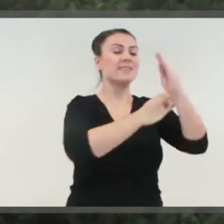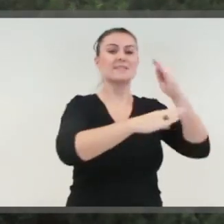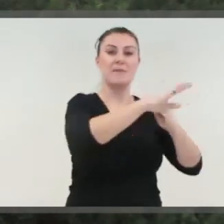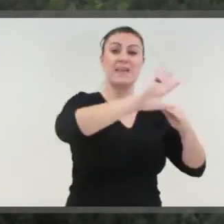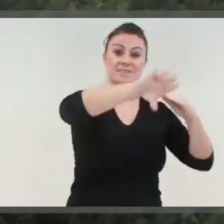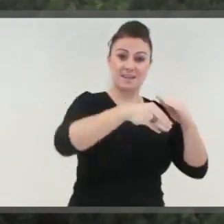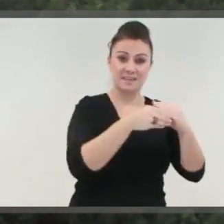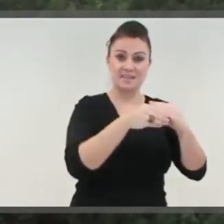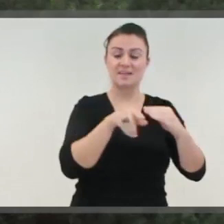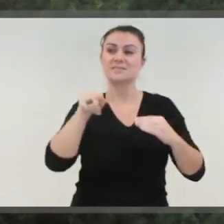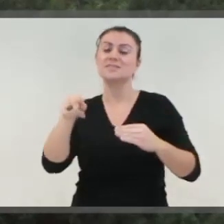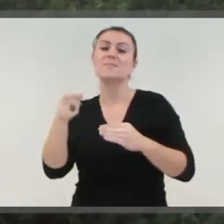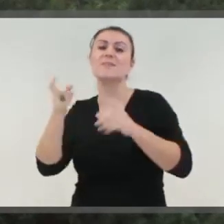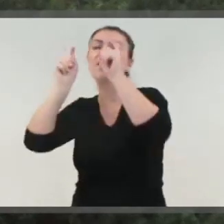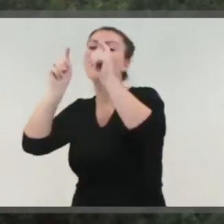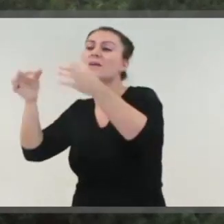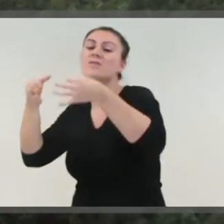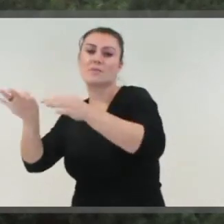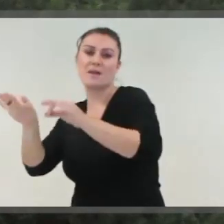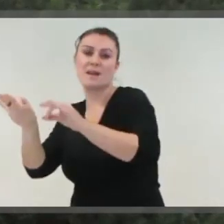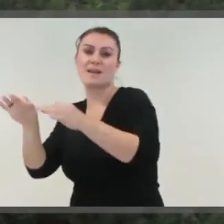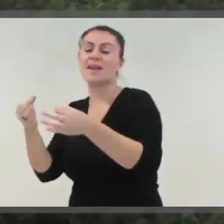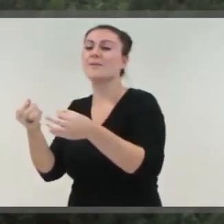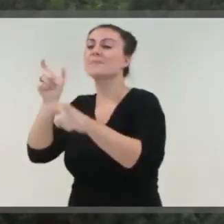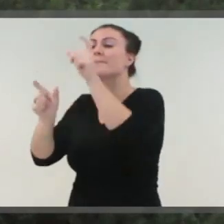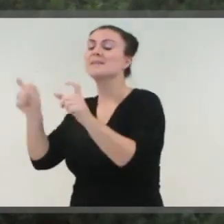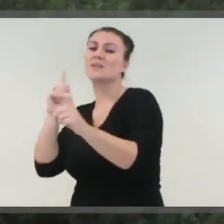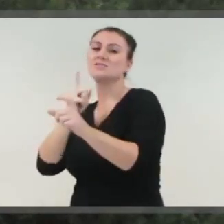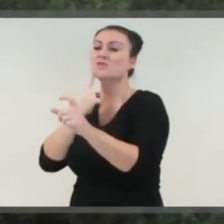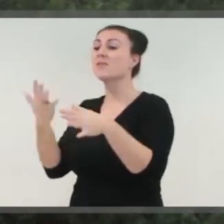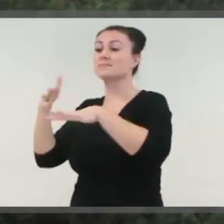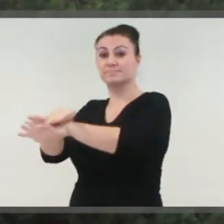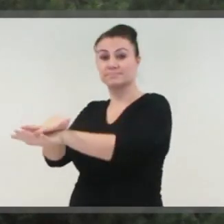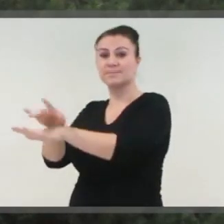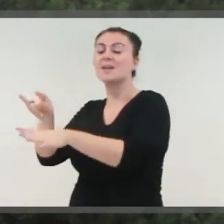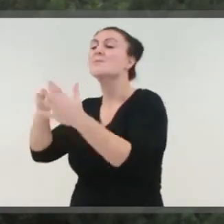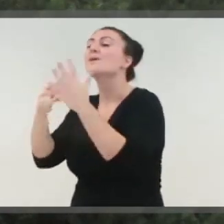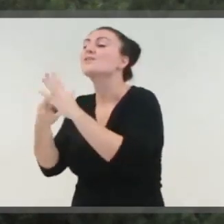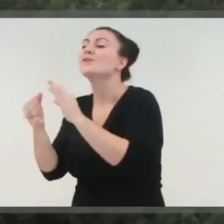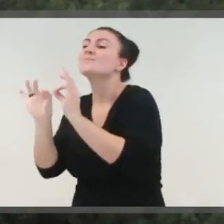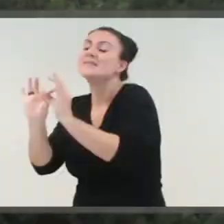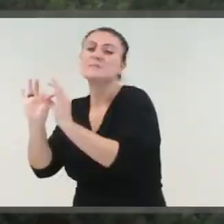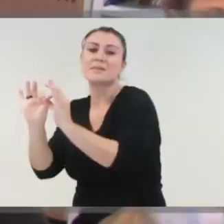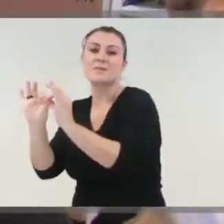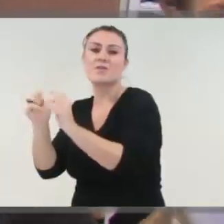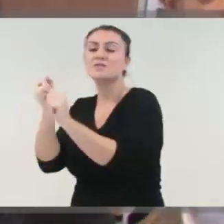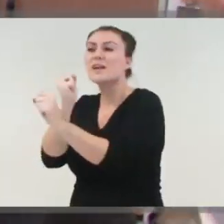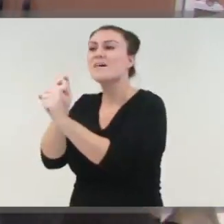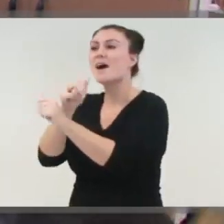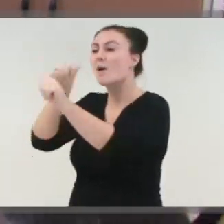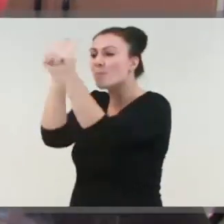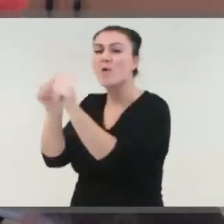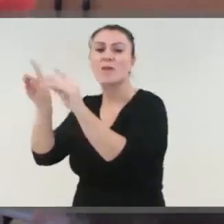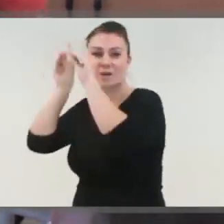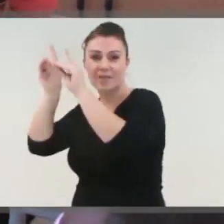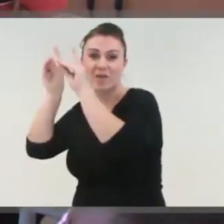sordas y con otras discapacidades y un centro ordinario con integración de personas sordas en un proyecto específico. Se trabaja con un modelo